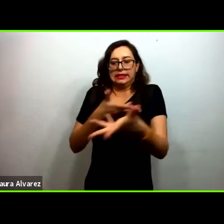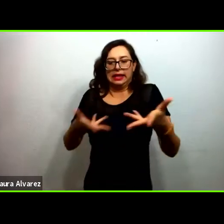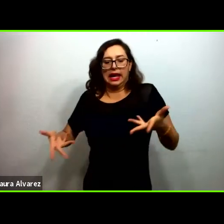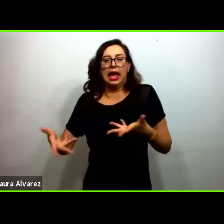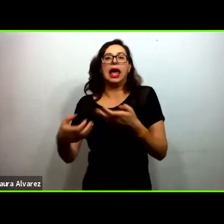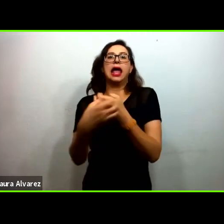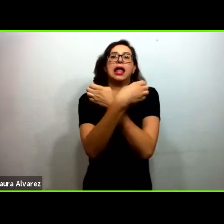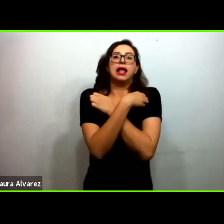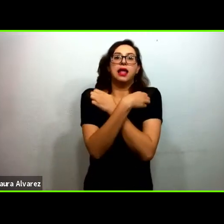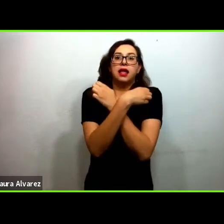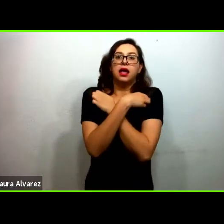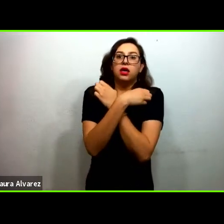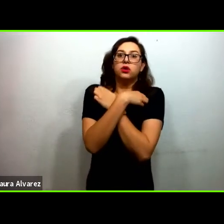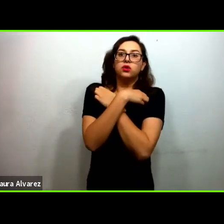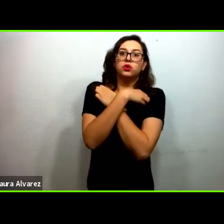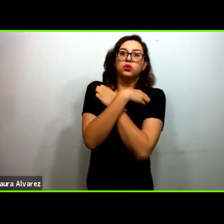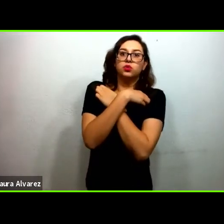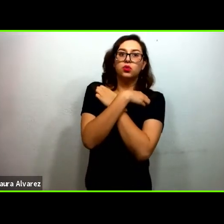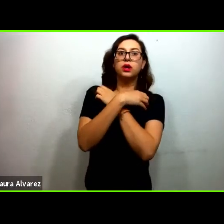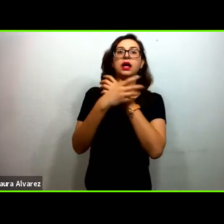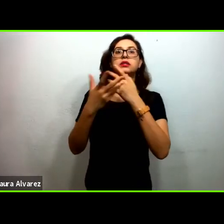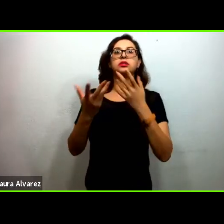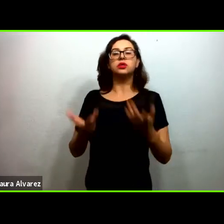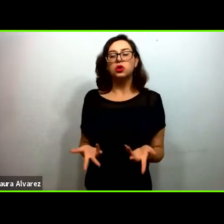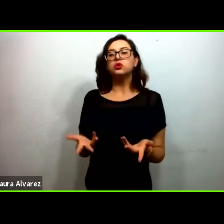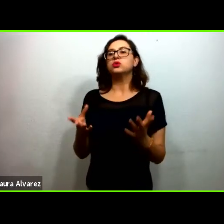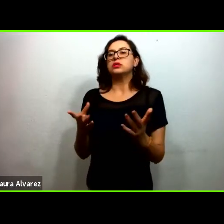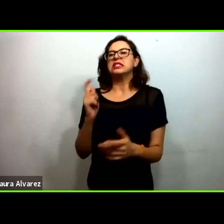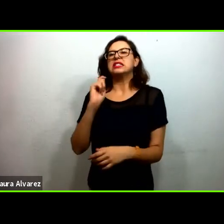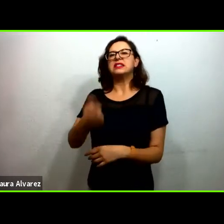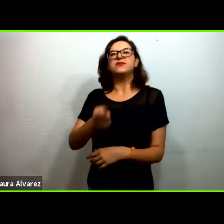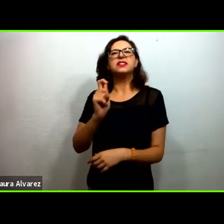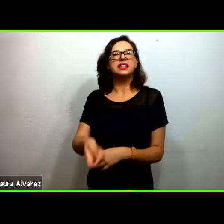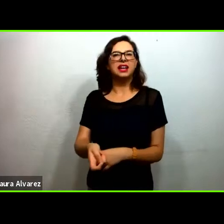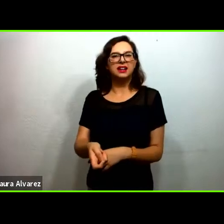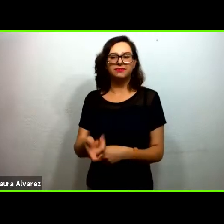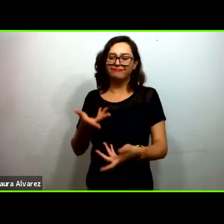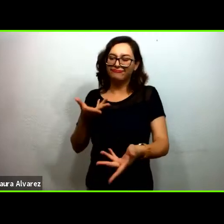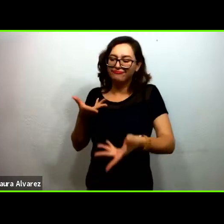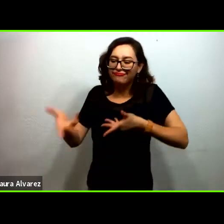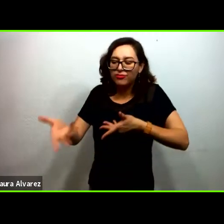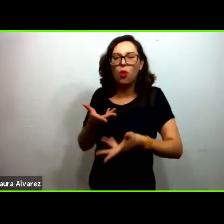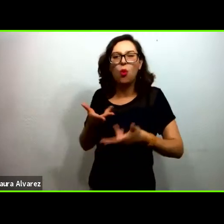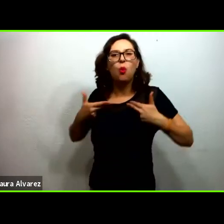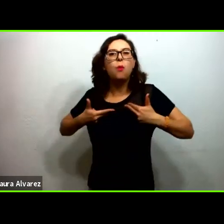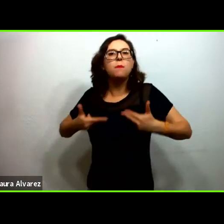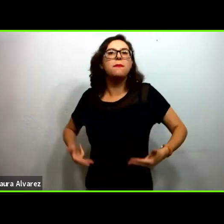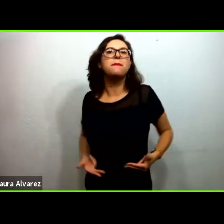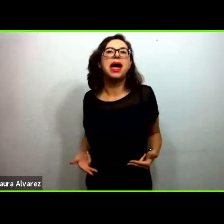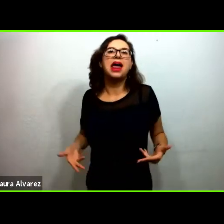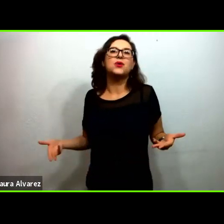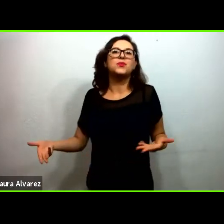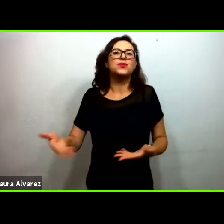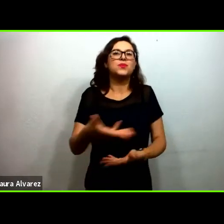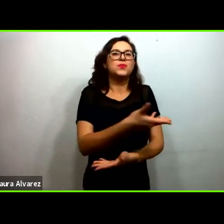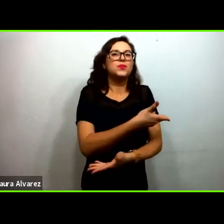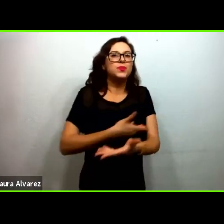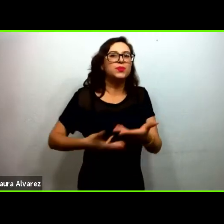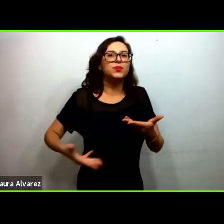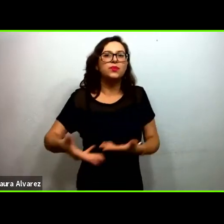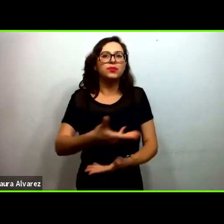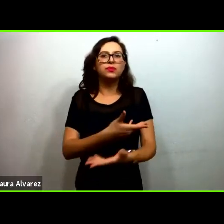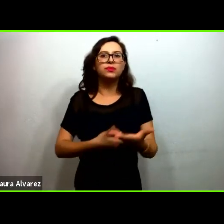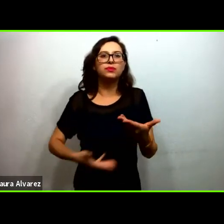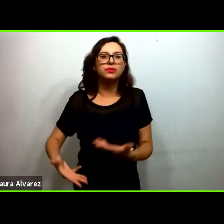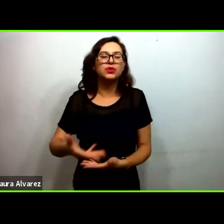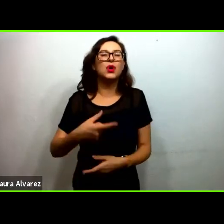decía el doctor cámara conmigo es la educación es interacción humana entonces tenemos que